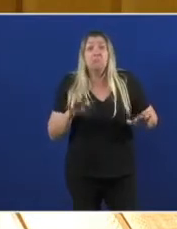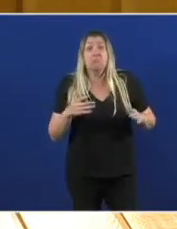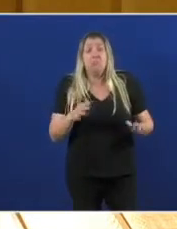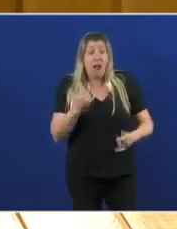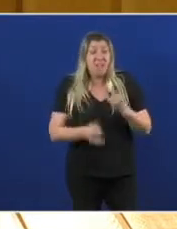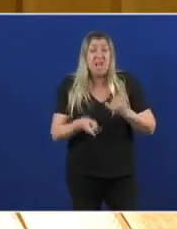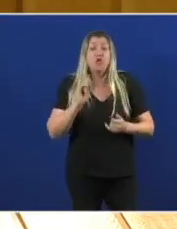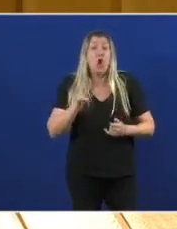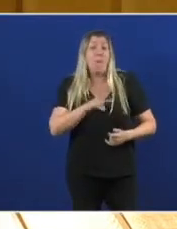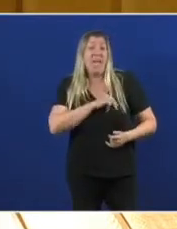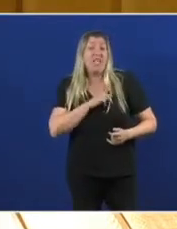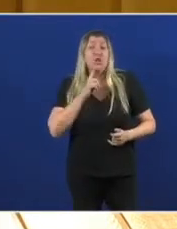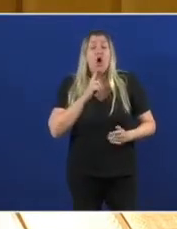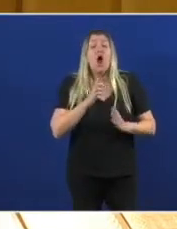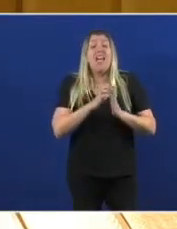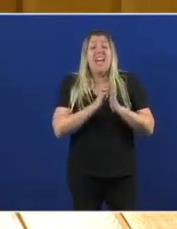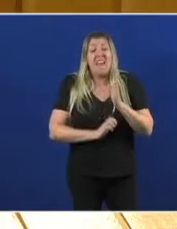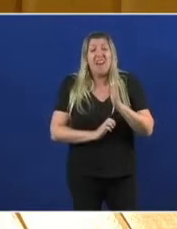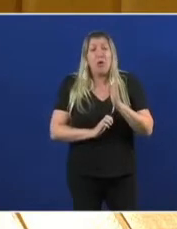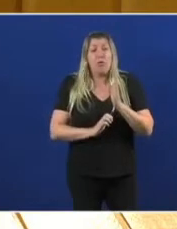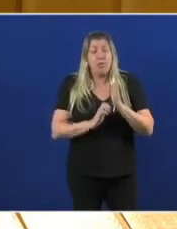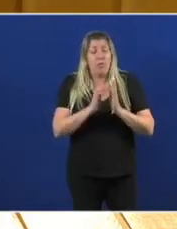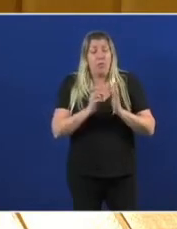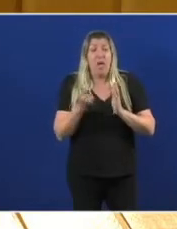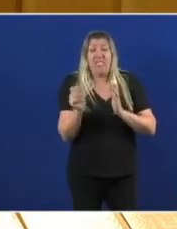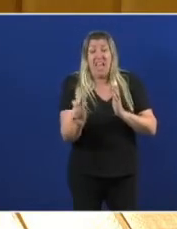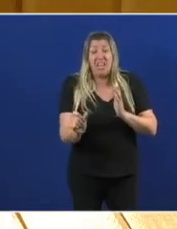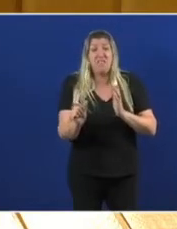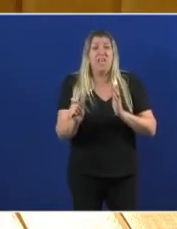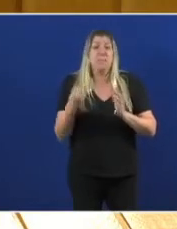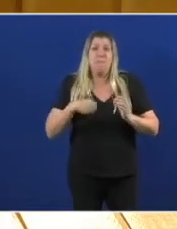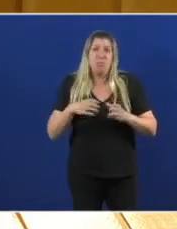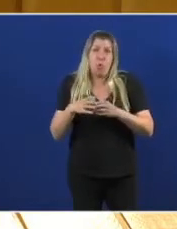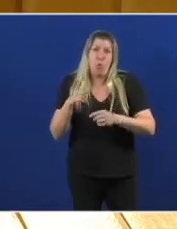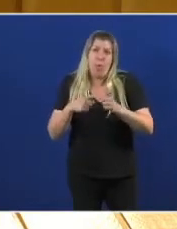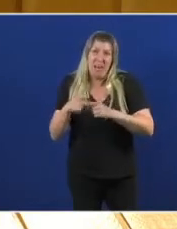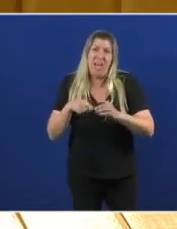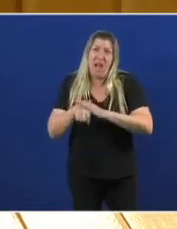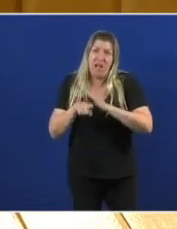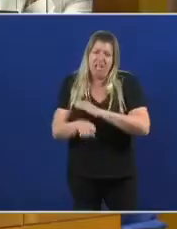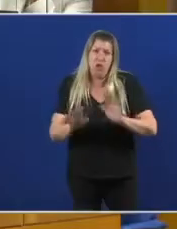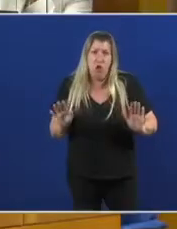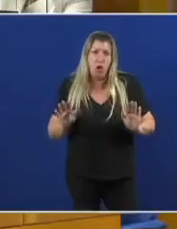mérito Das rebaixas negociadas Polo BNG Na AP9 Que a verdade Hai que ter cara Señor Feijó